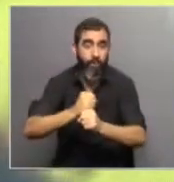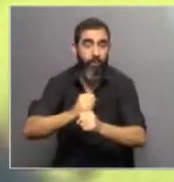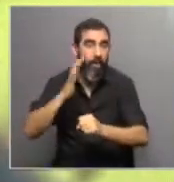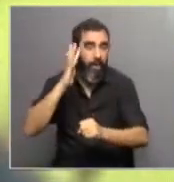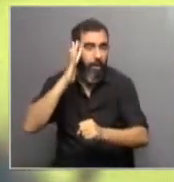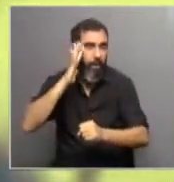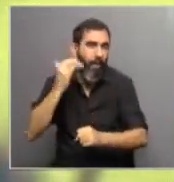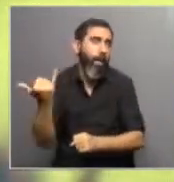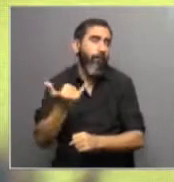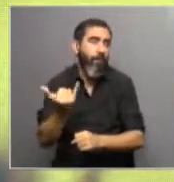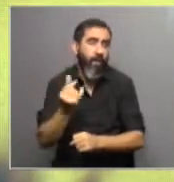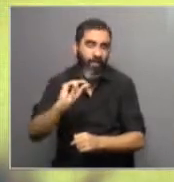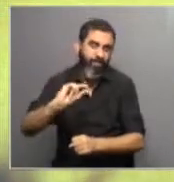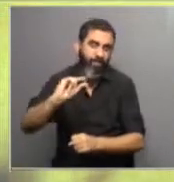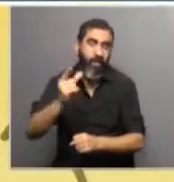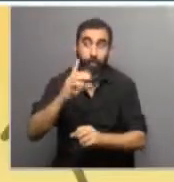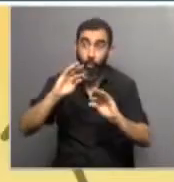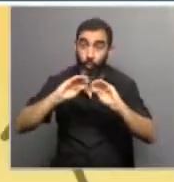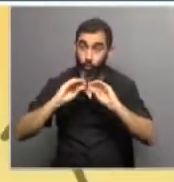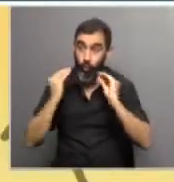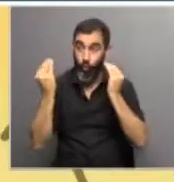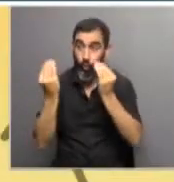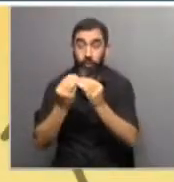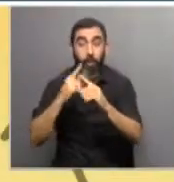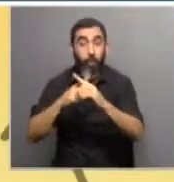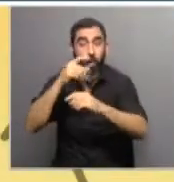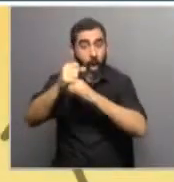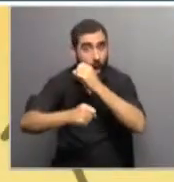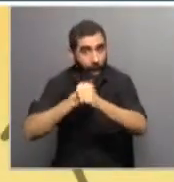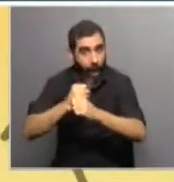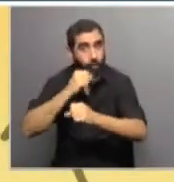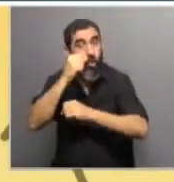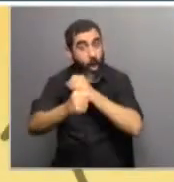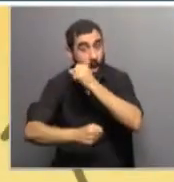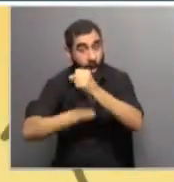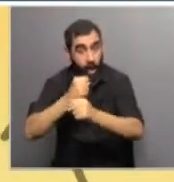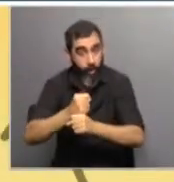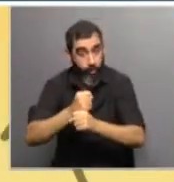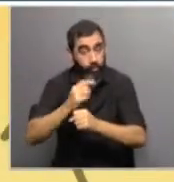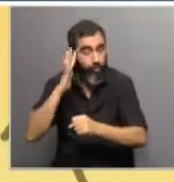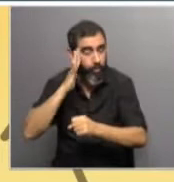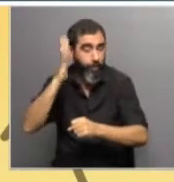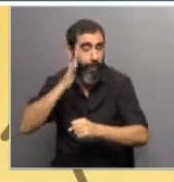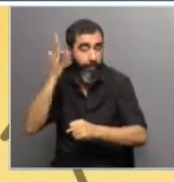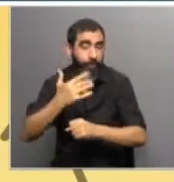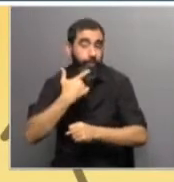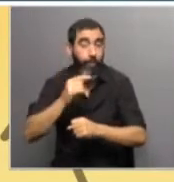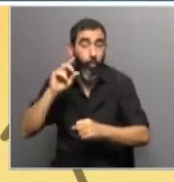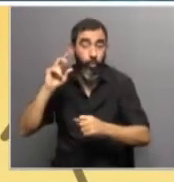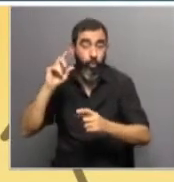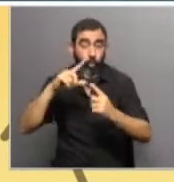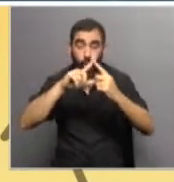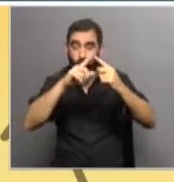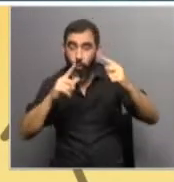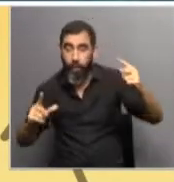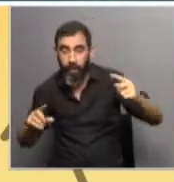mucho, pero cuando uno lo hace cumulativo en décadas, y a ese nivel del mar uno piensa en que las tormentas